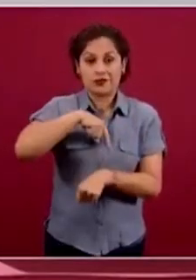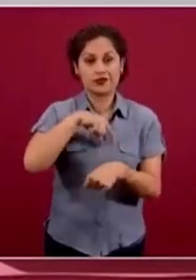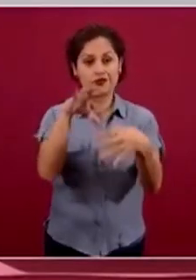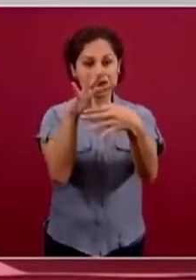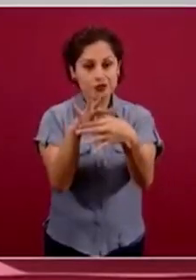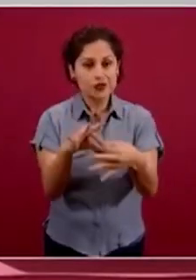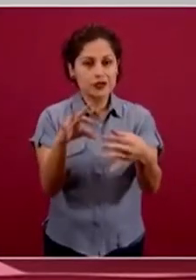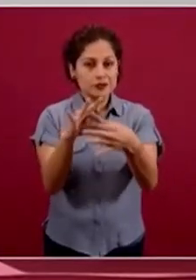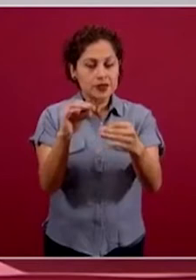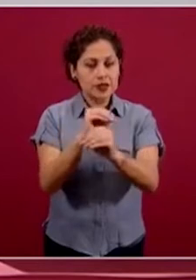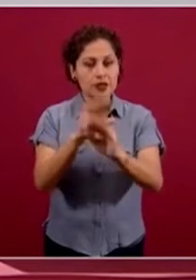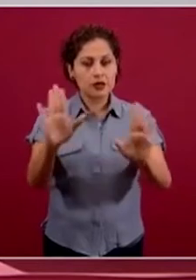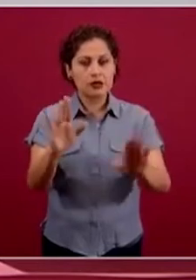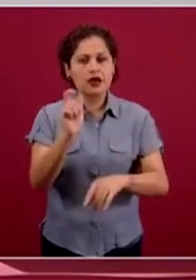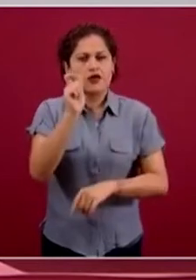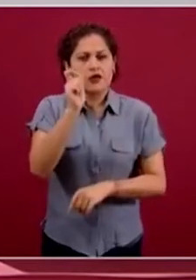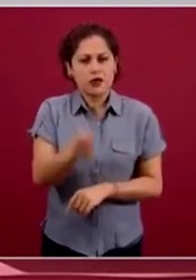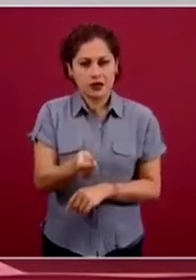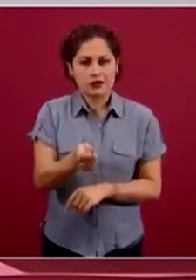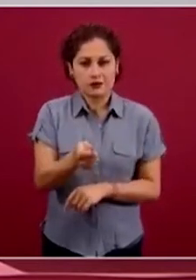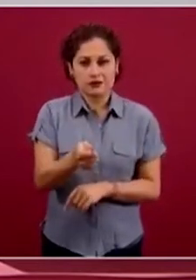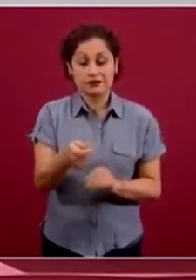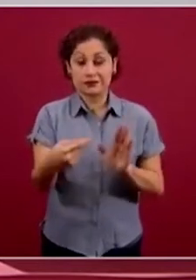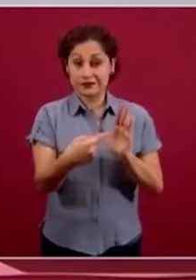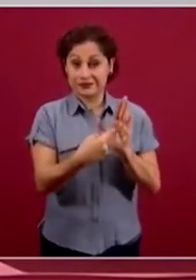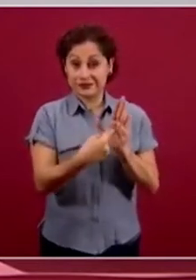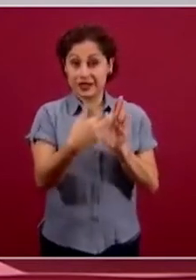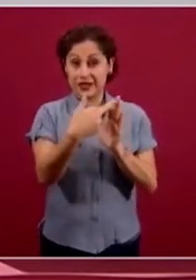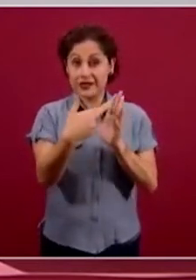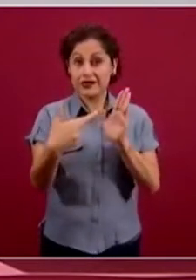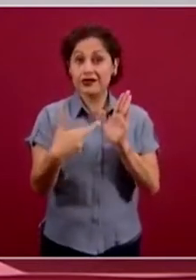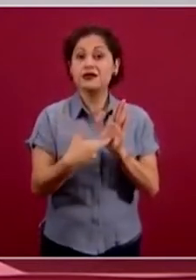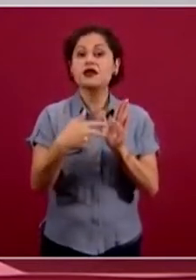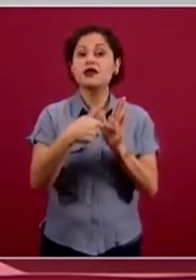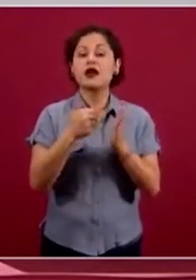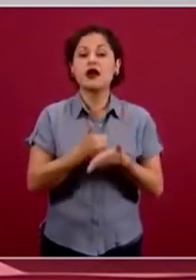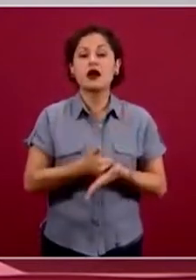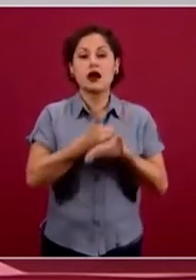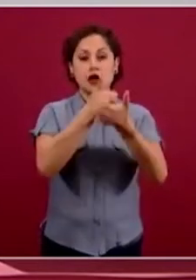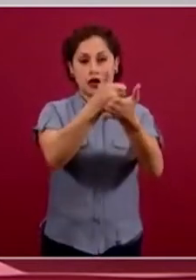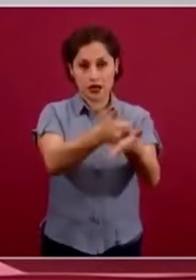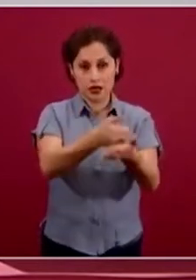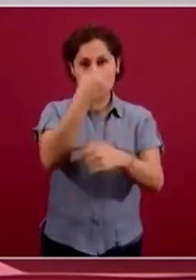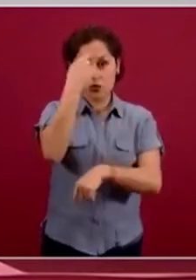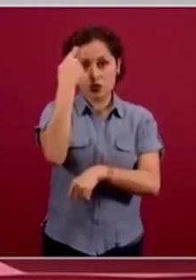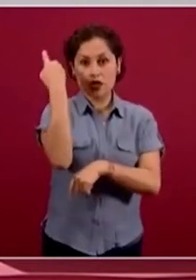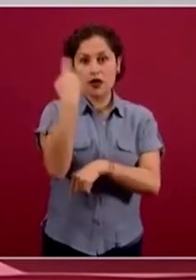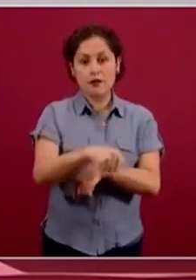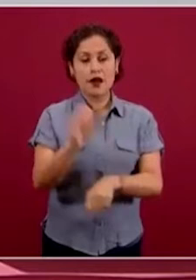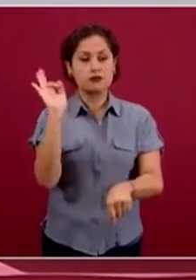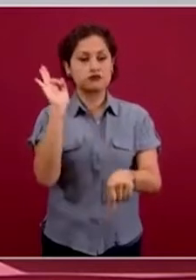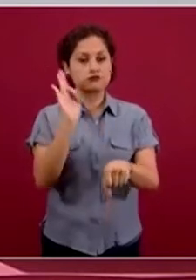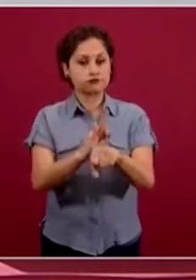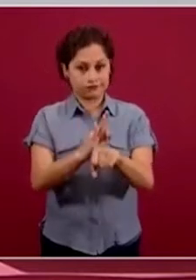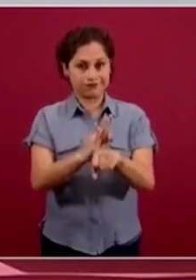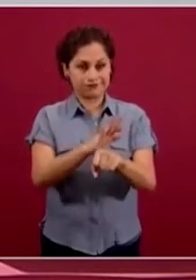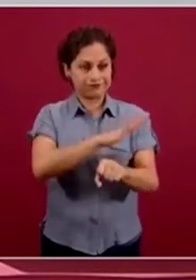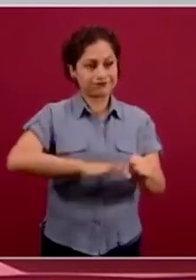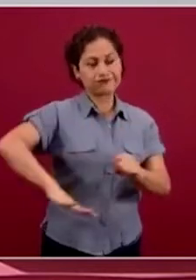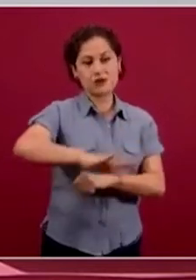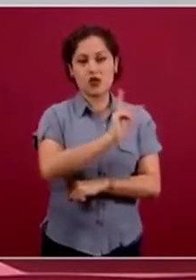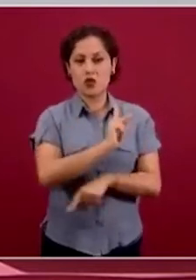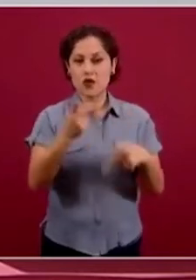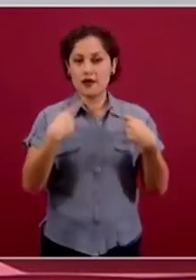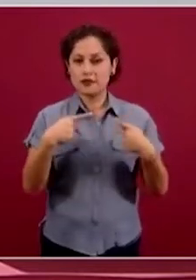estos lineamientos permiten establecer estrategias para garantizar la salud de la población. Estos